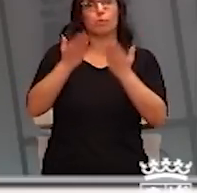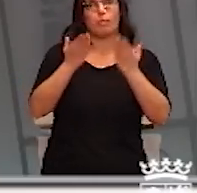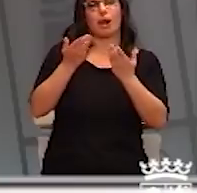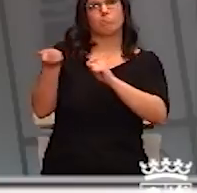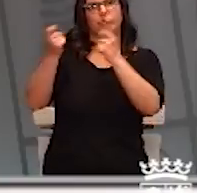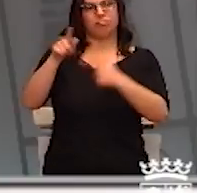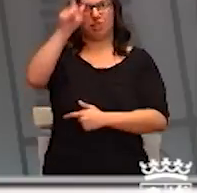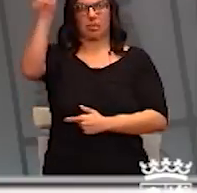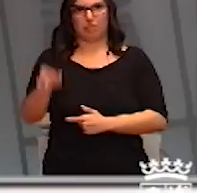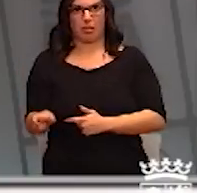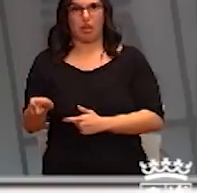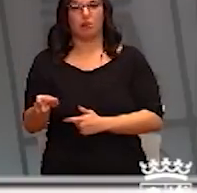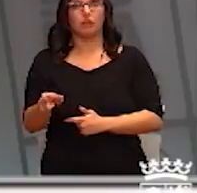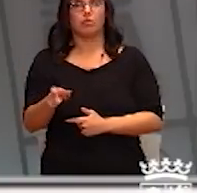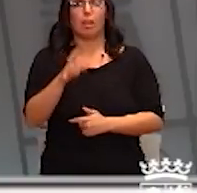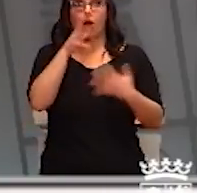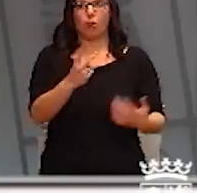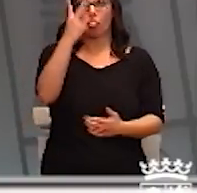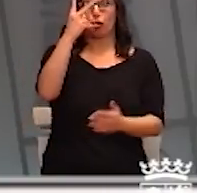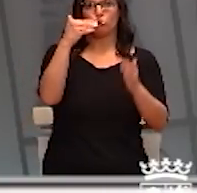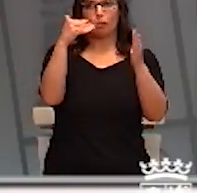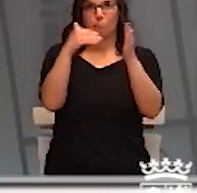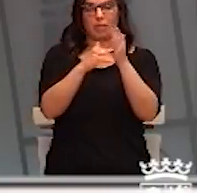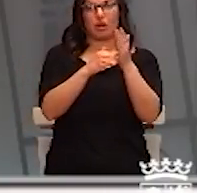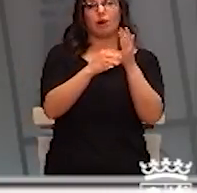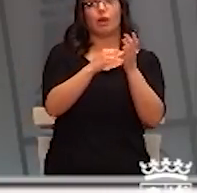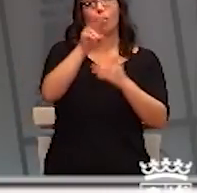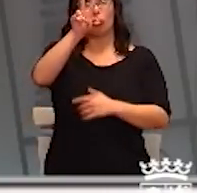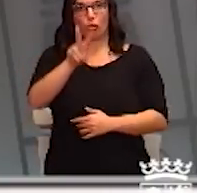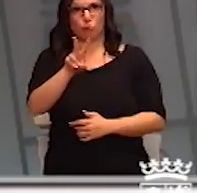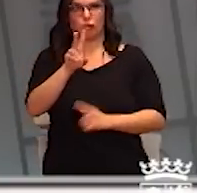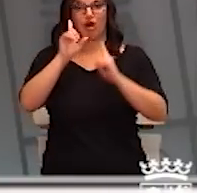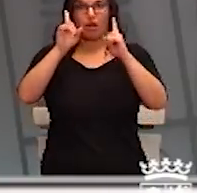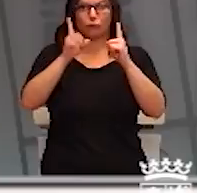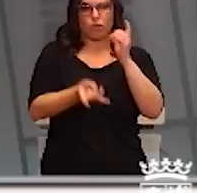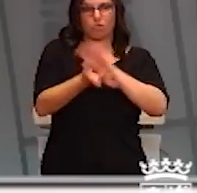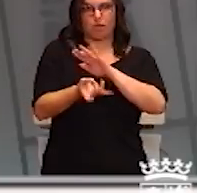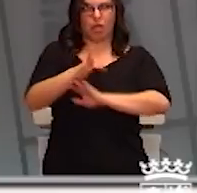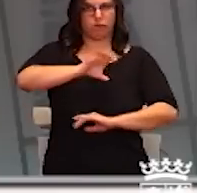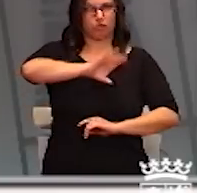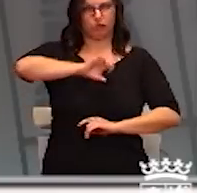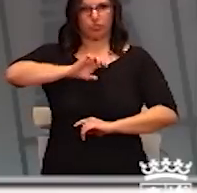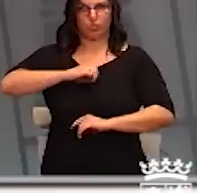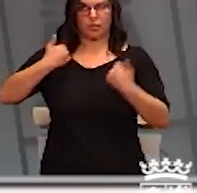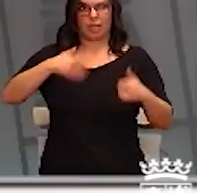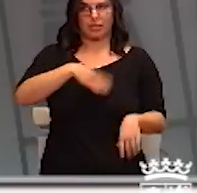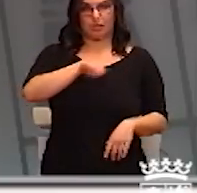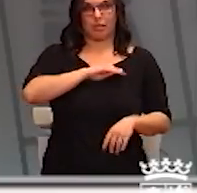2.002 casos en España, y que de estos hay